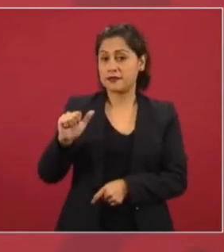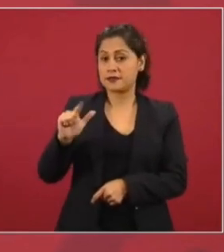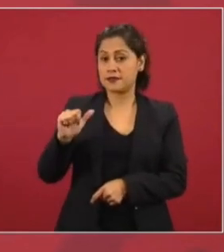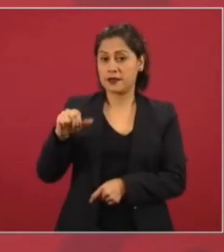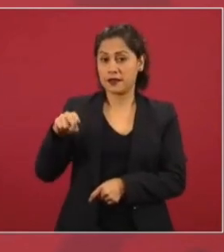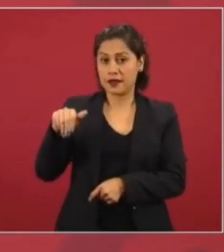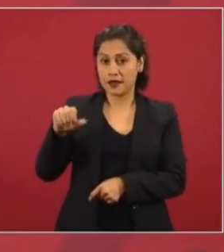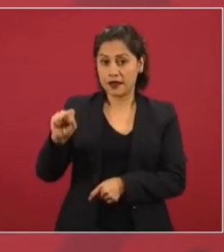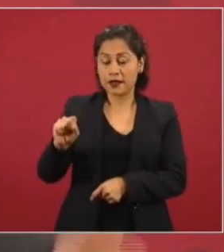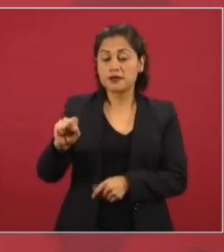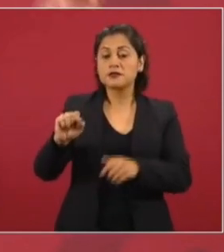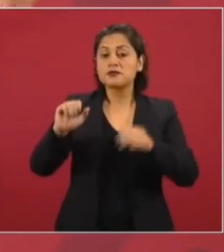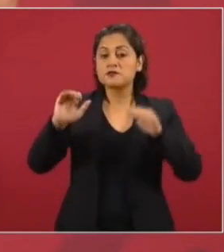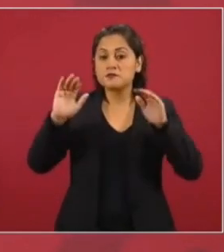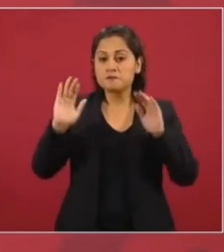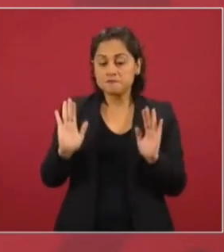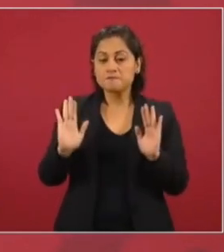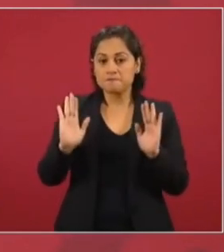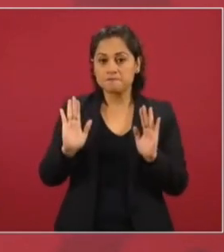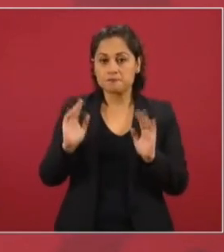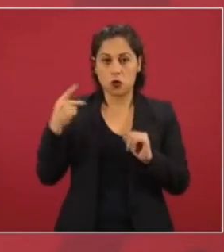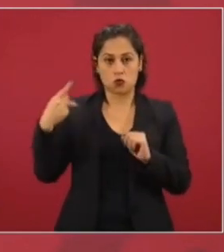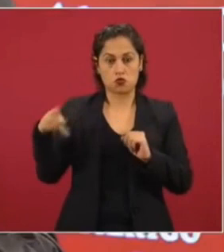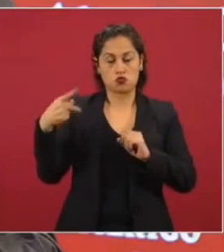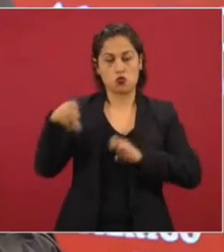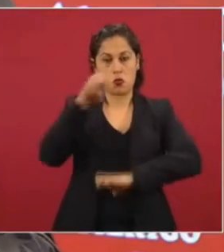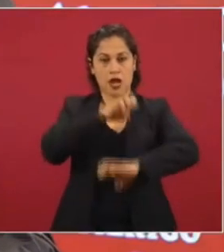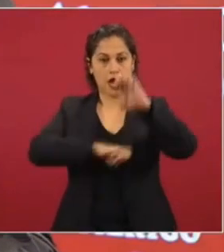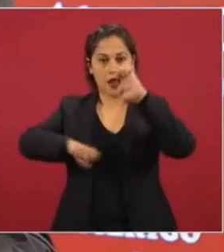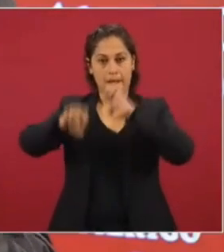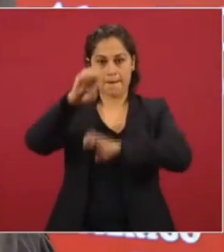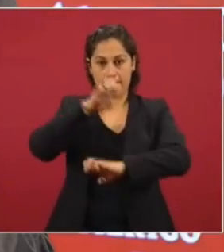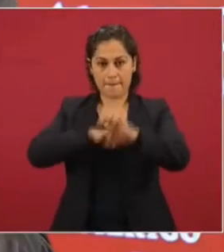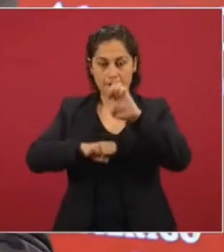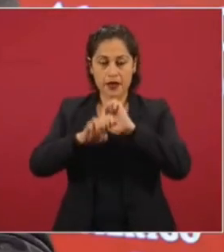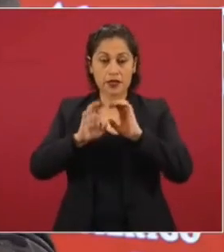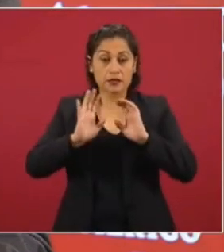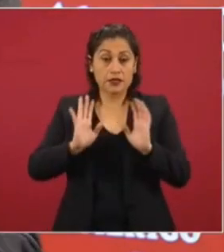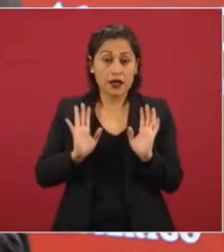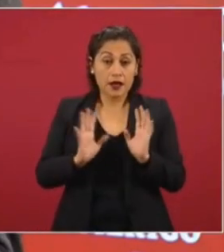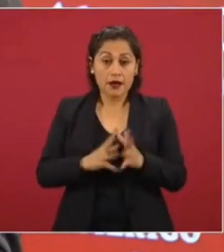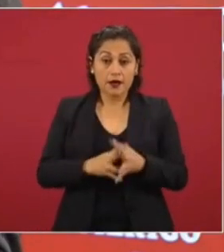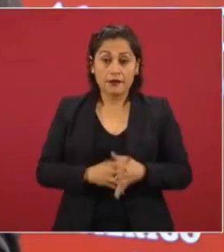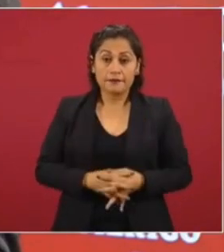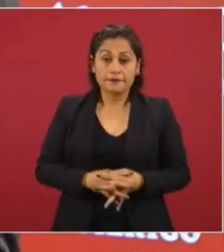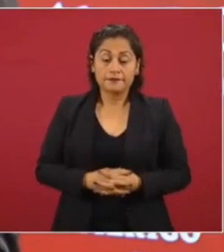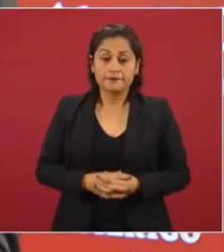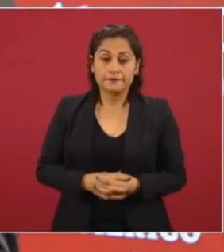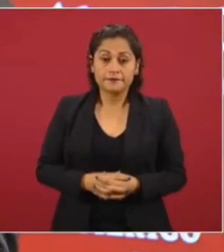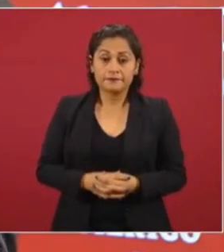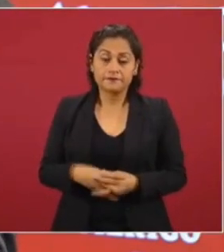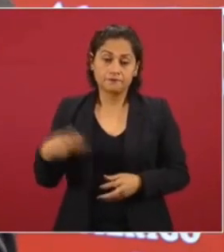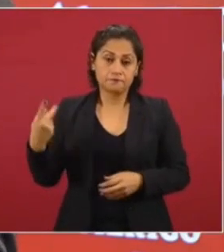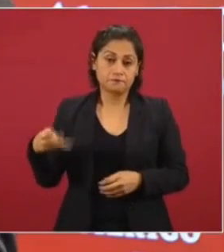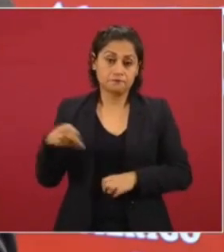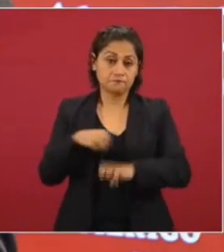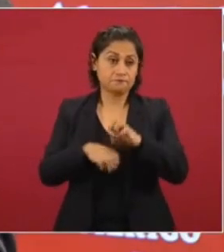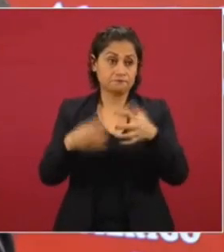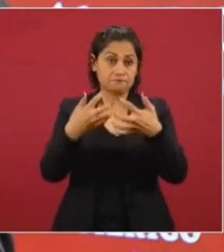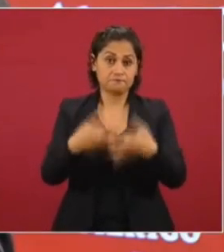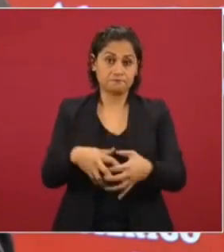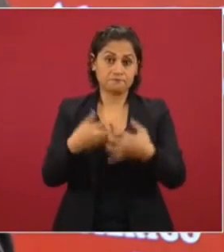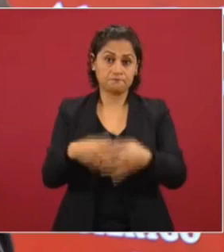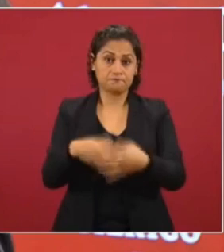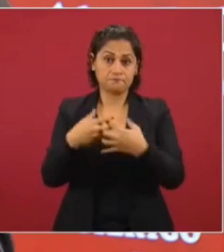Bueno, esa empresa era pública